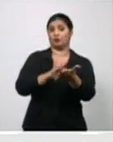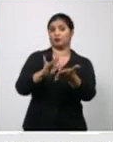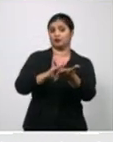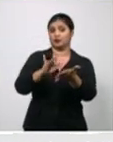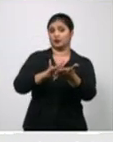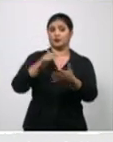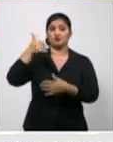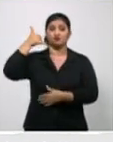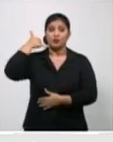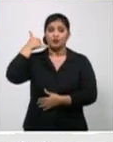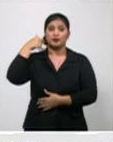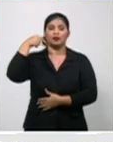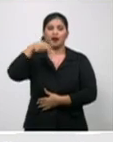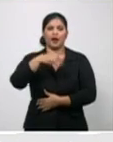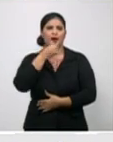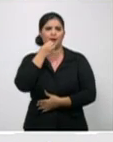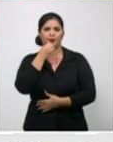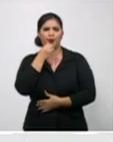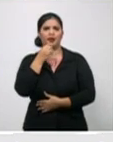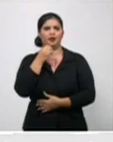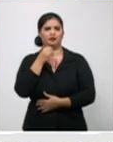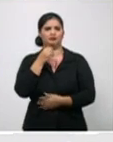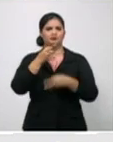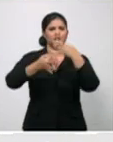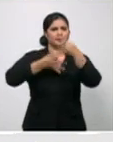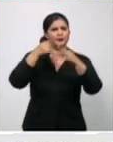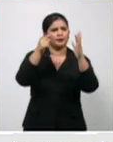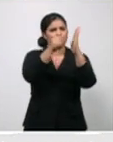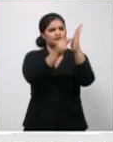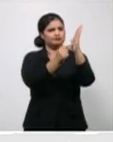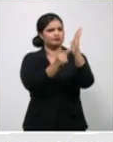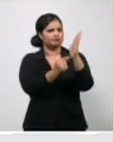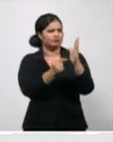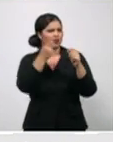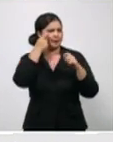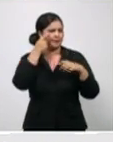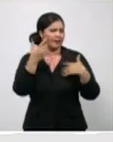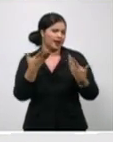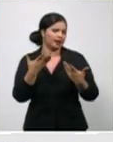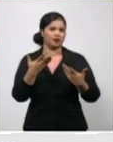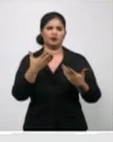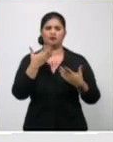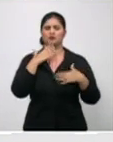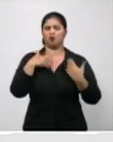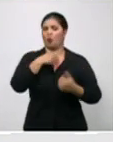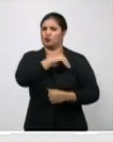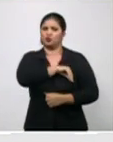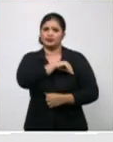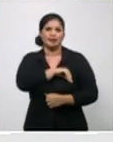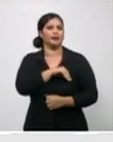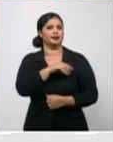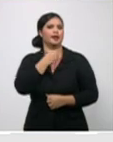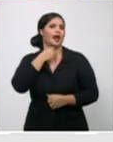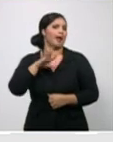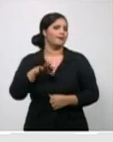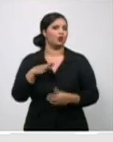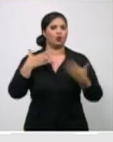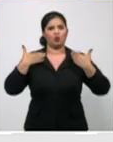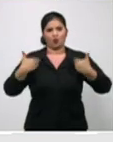celular, para no hablar desde una computadora. La autopesquisa, es así Gisela, lo que